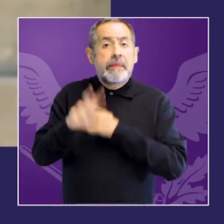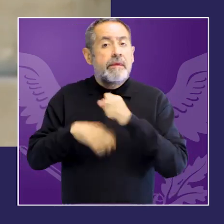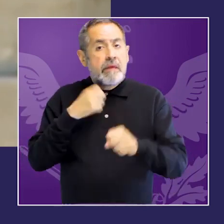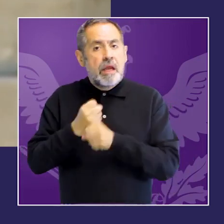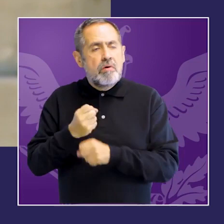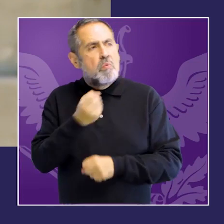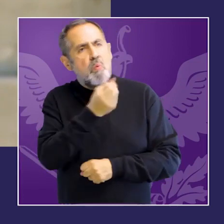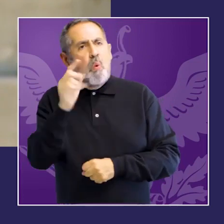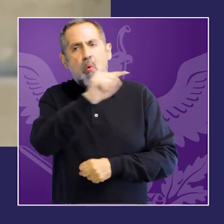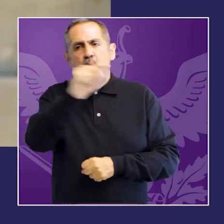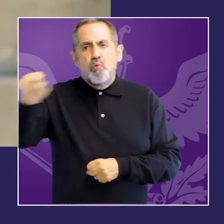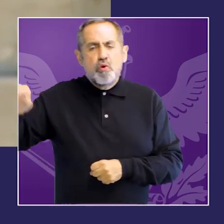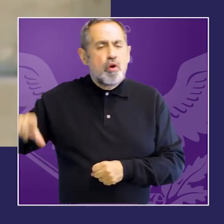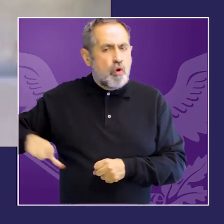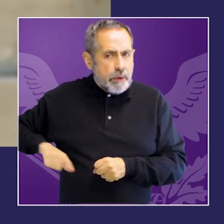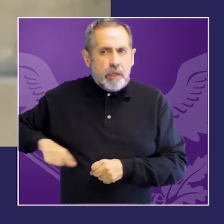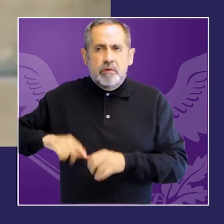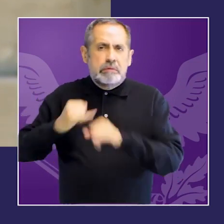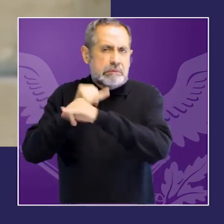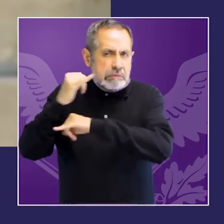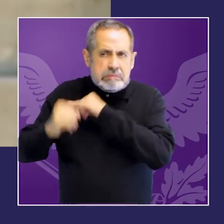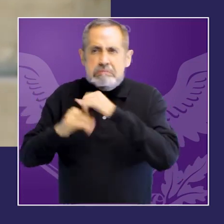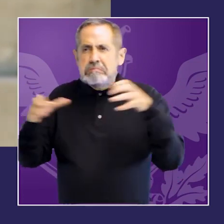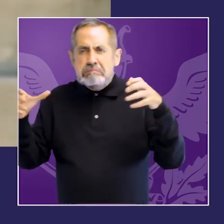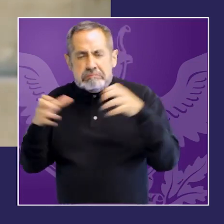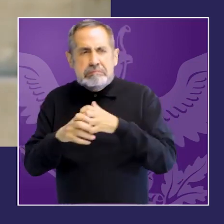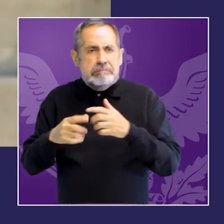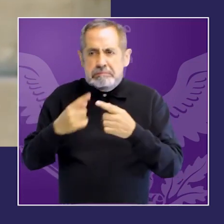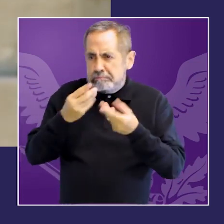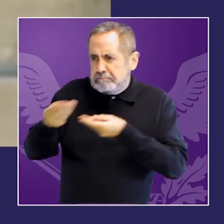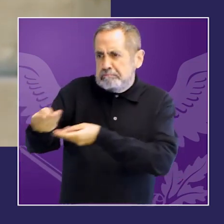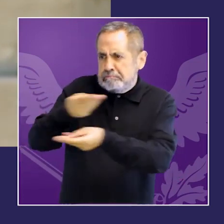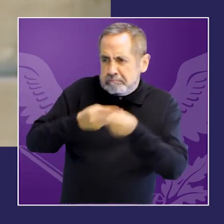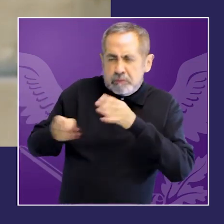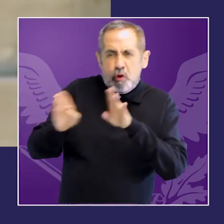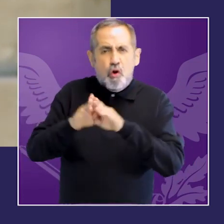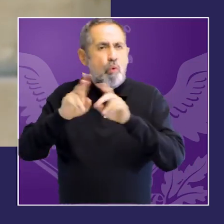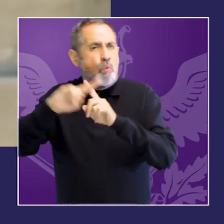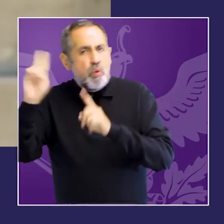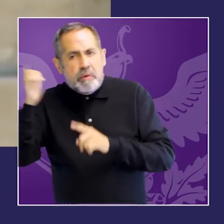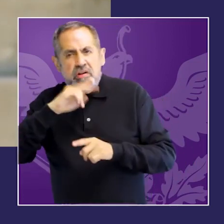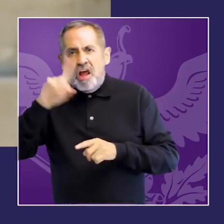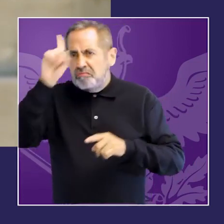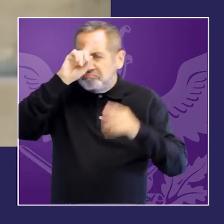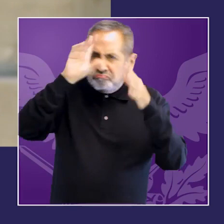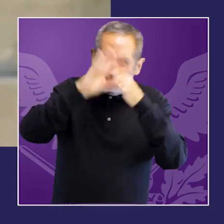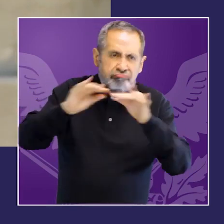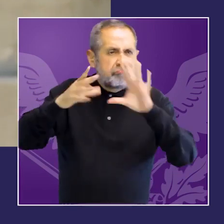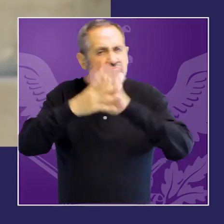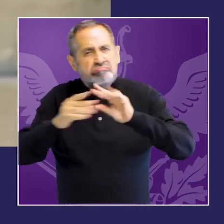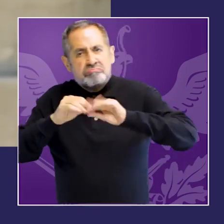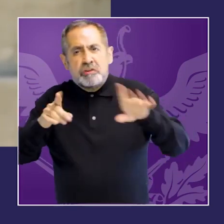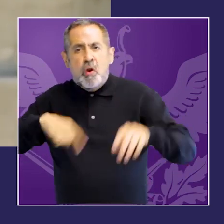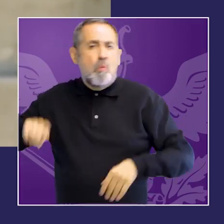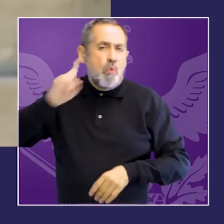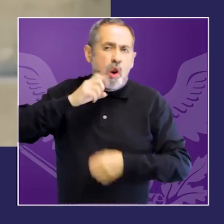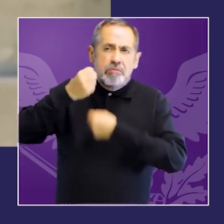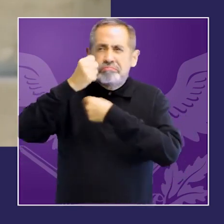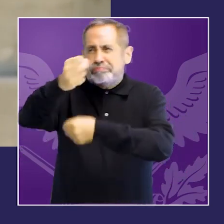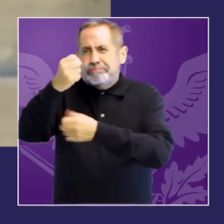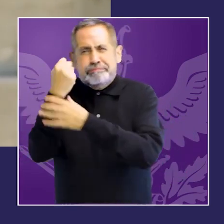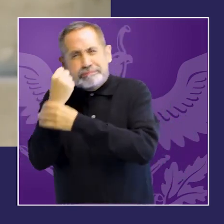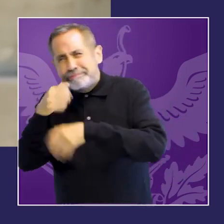países, incorporando esta figura de femicidio, feminicidio en la región, en un proceso interesante que promovió